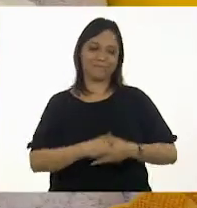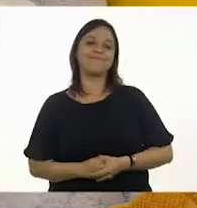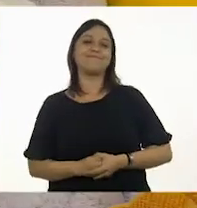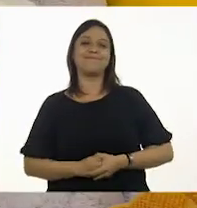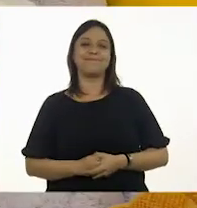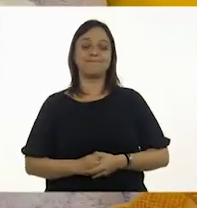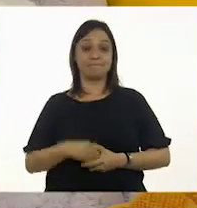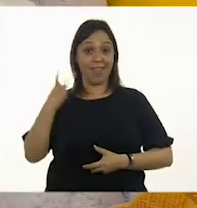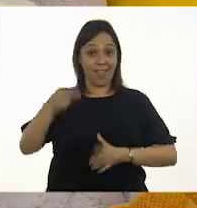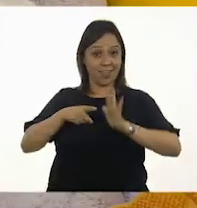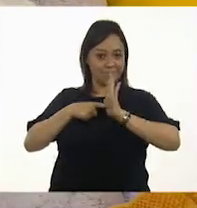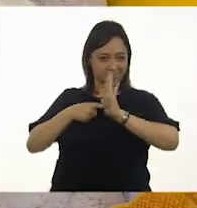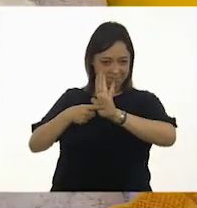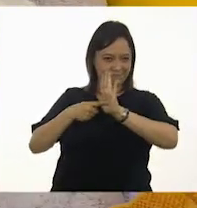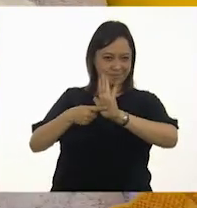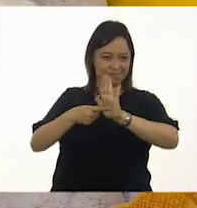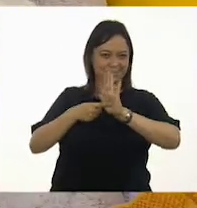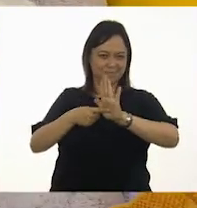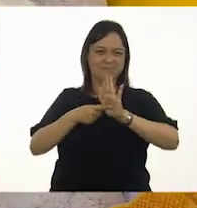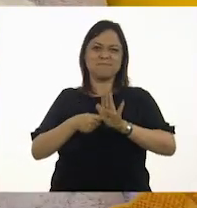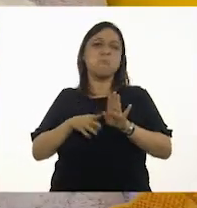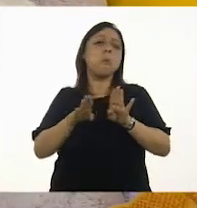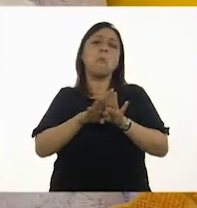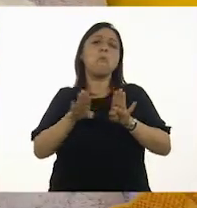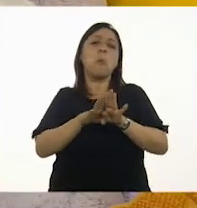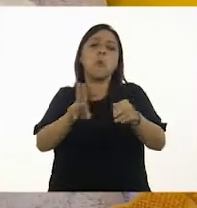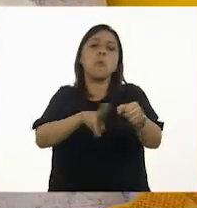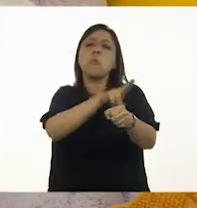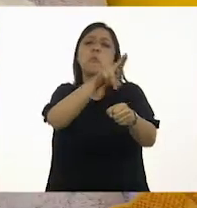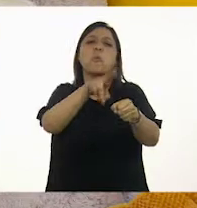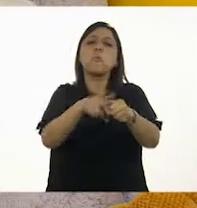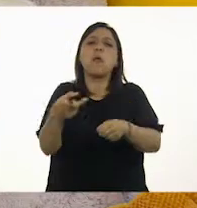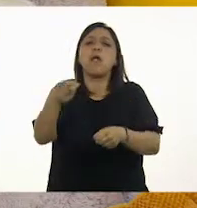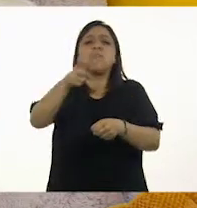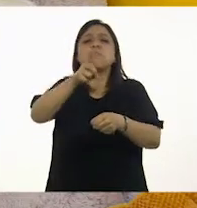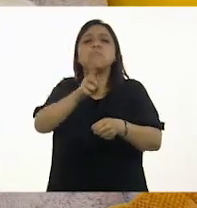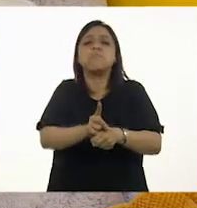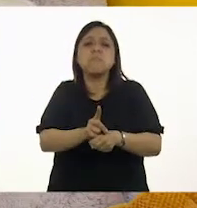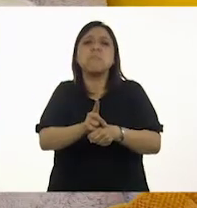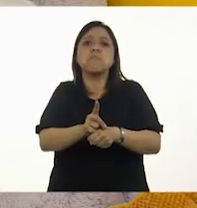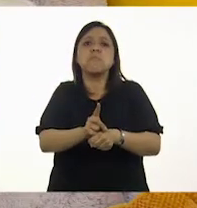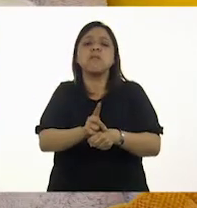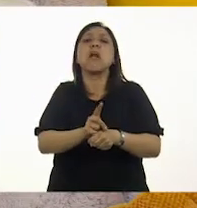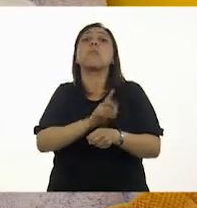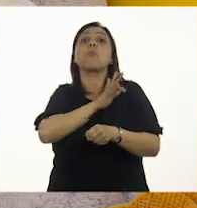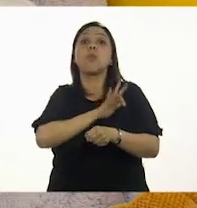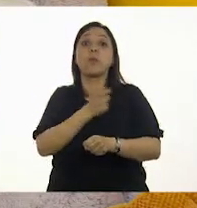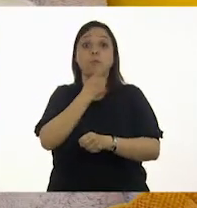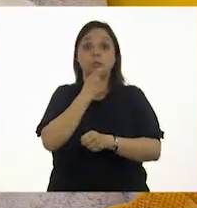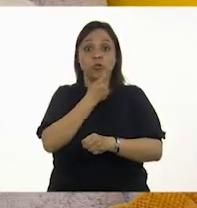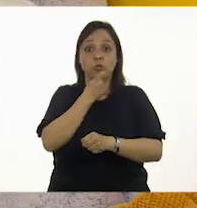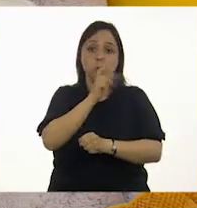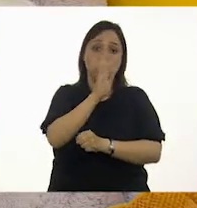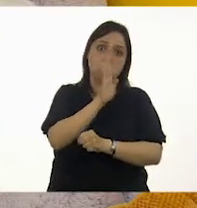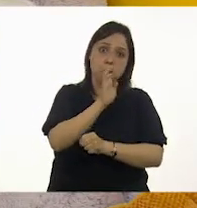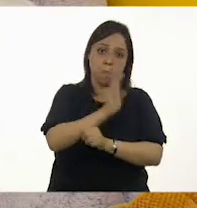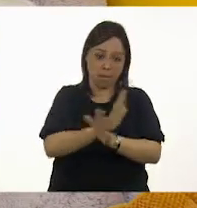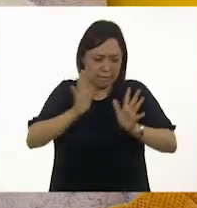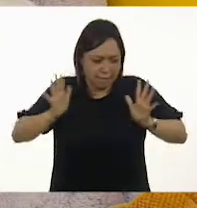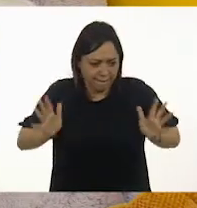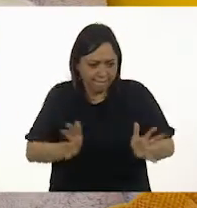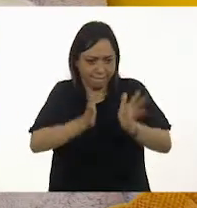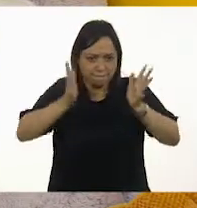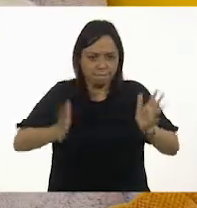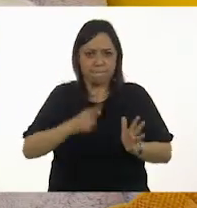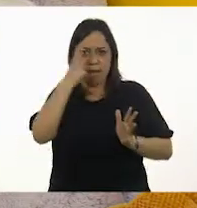Estos videos muestran cómo en actividades cotidianas podemos invitar a los bebés, niñas y niños a entablar conversaciones